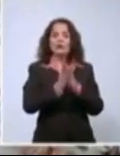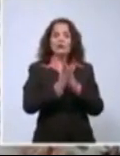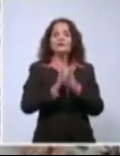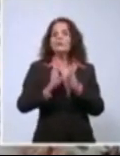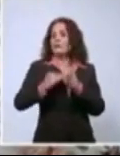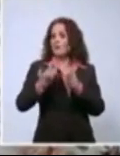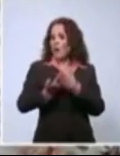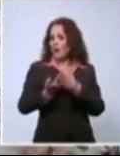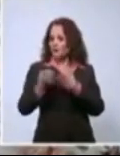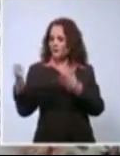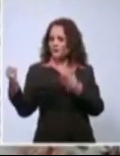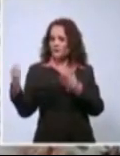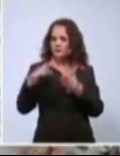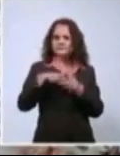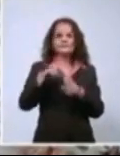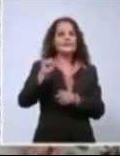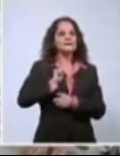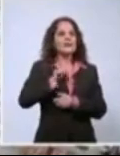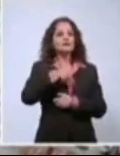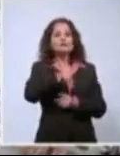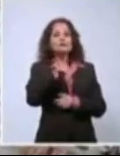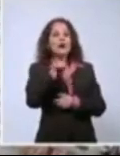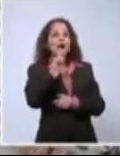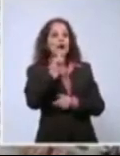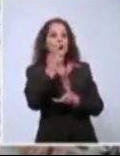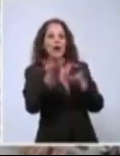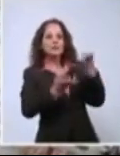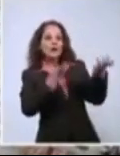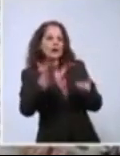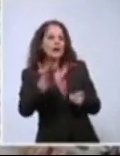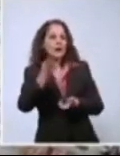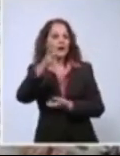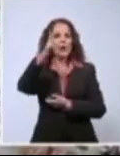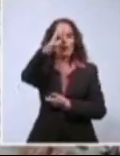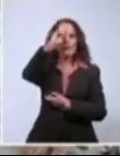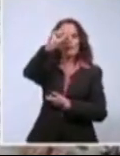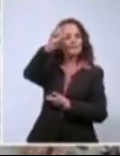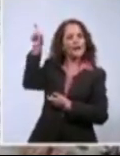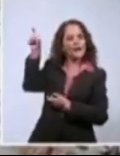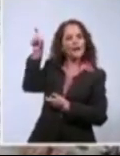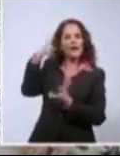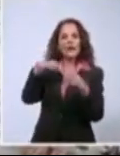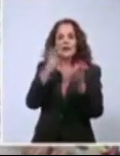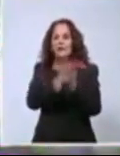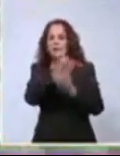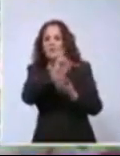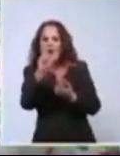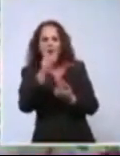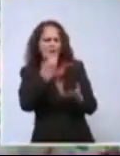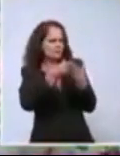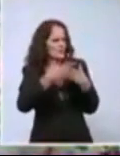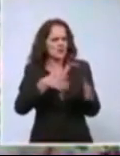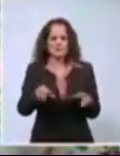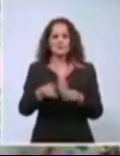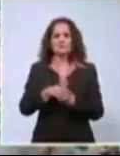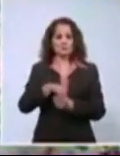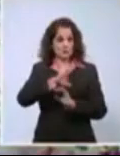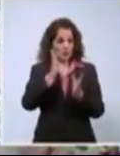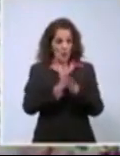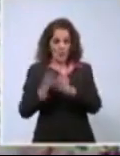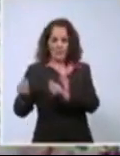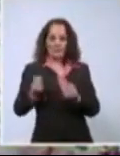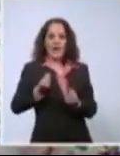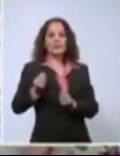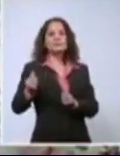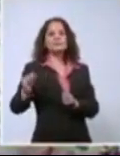¿eh? De darle candela a lo mismo que a un hospital, a un sector, a alguna escuela, a lo que fuera. Se le buscaron un grupo de personas